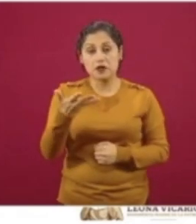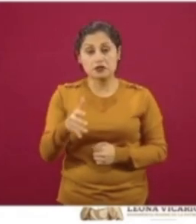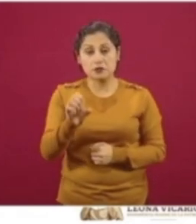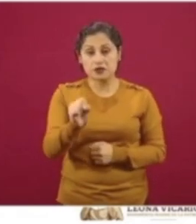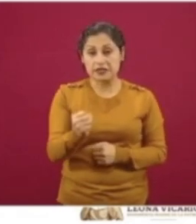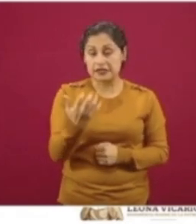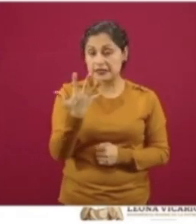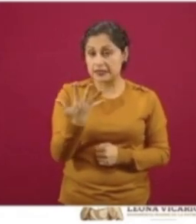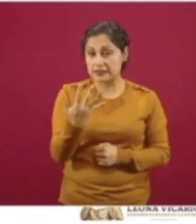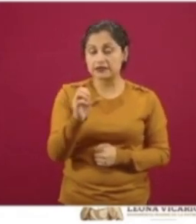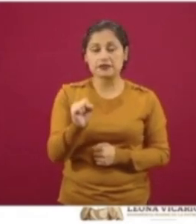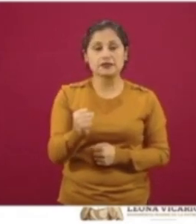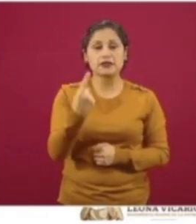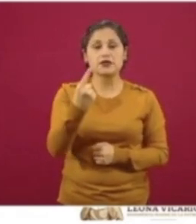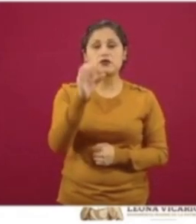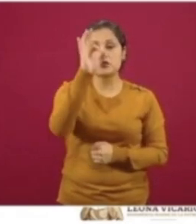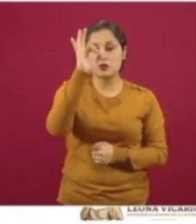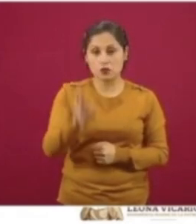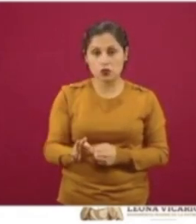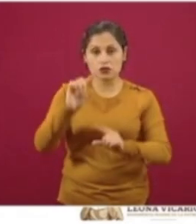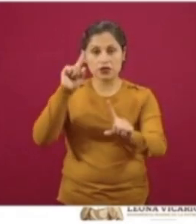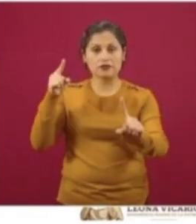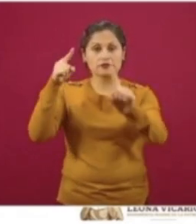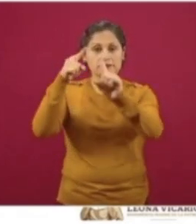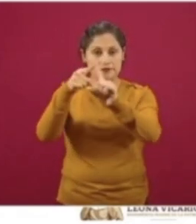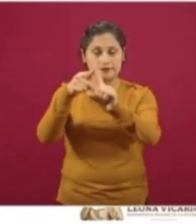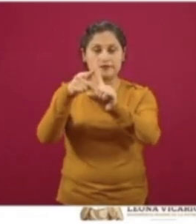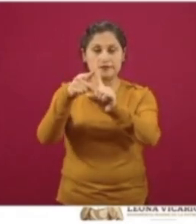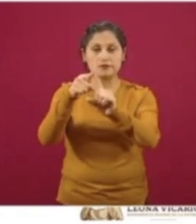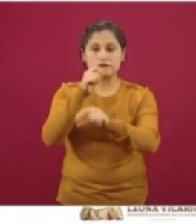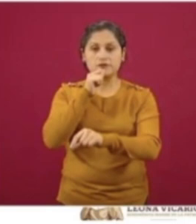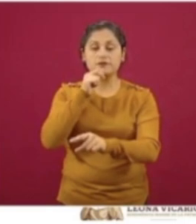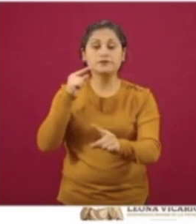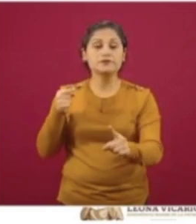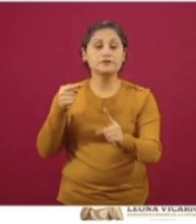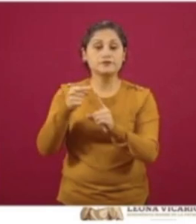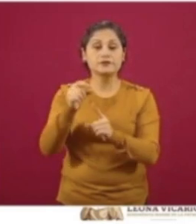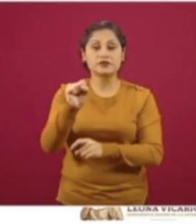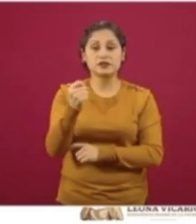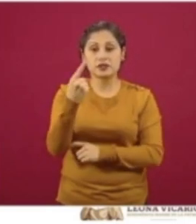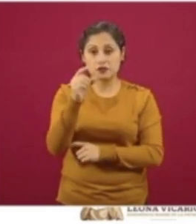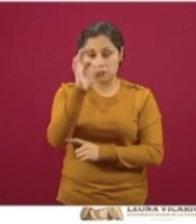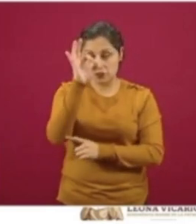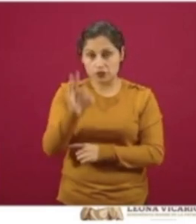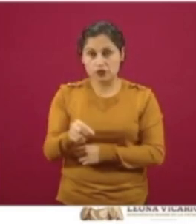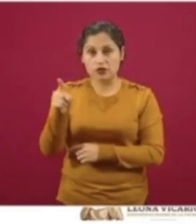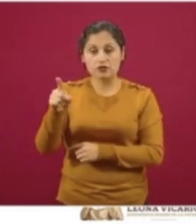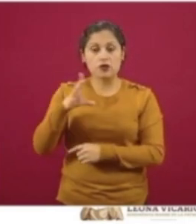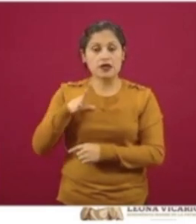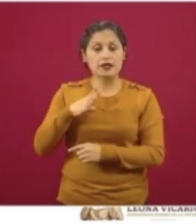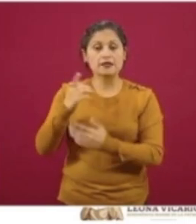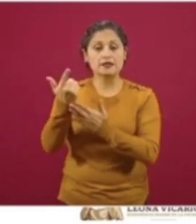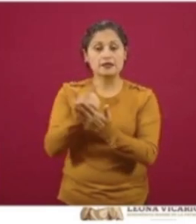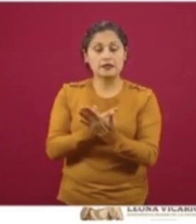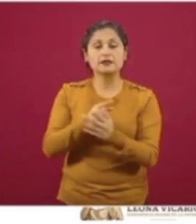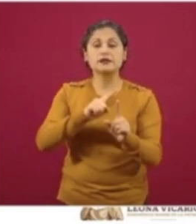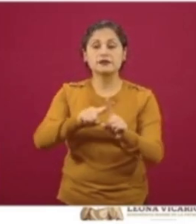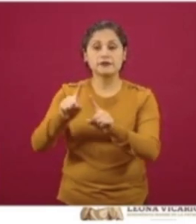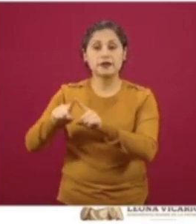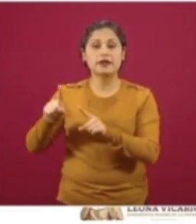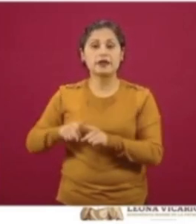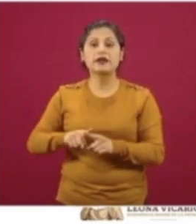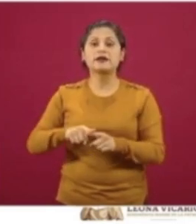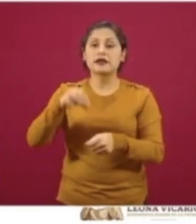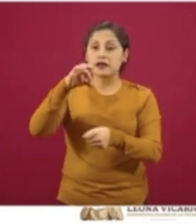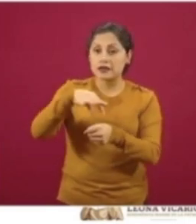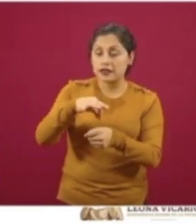por 61 por ciento de la meta anual y ahí está la distribución de apoyos por productores de granos, productores de caña de azúcar